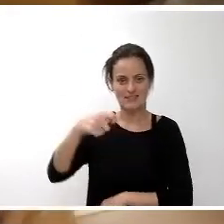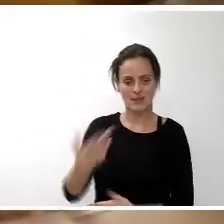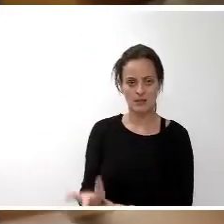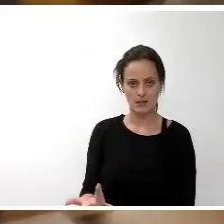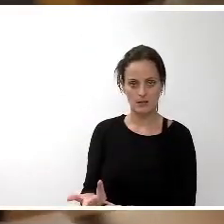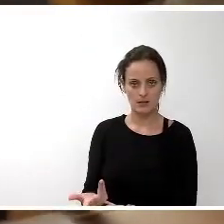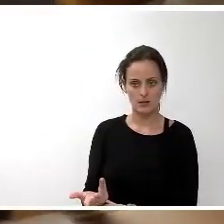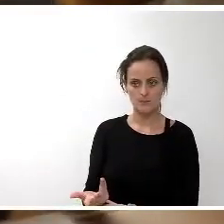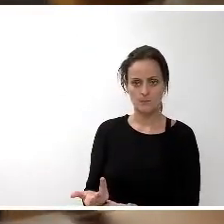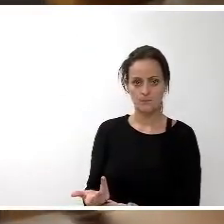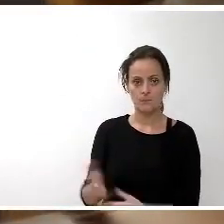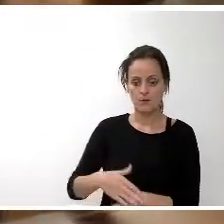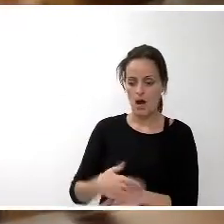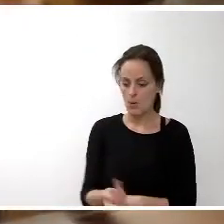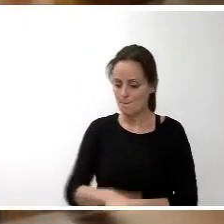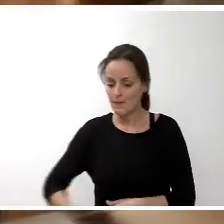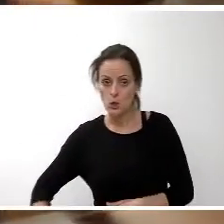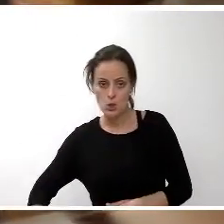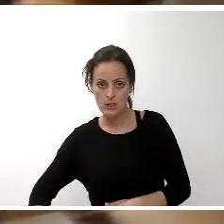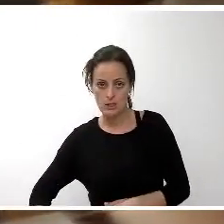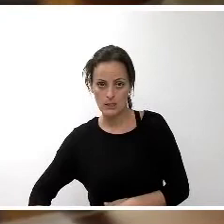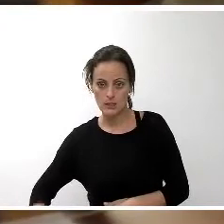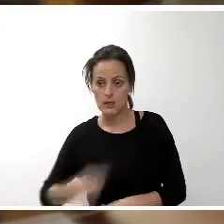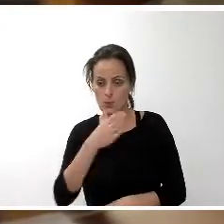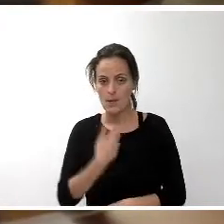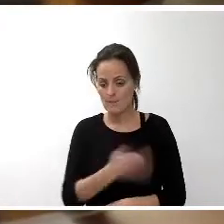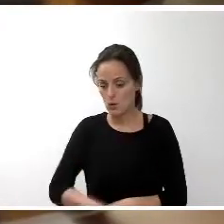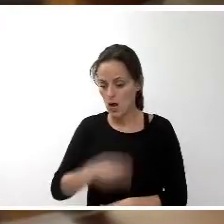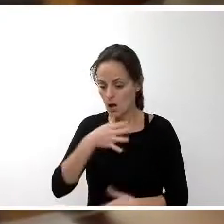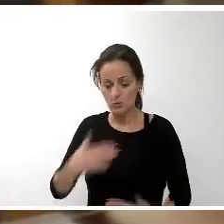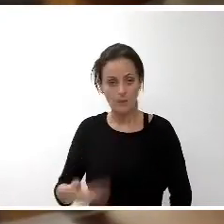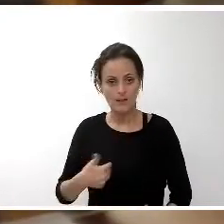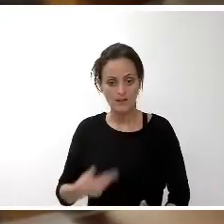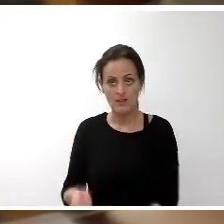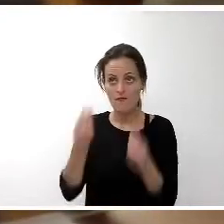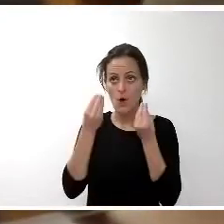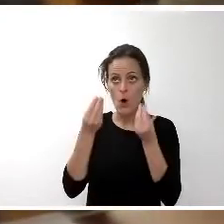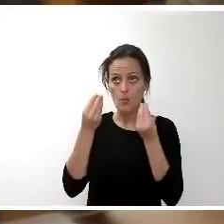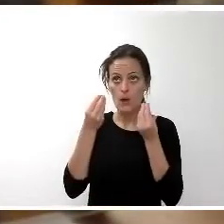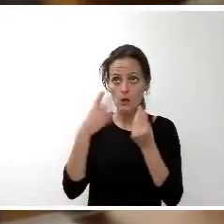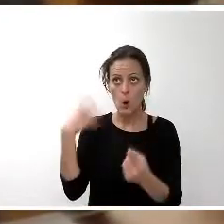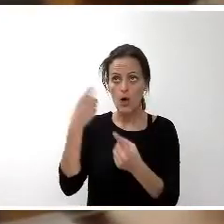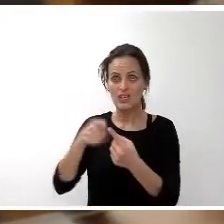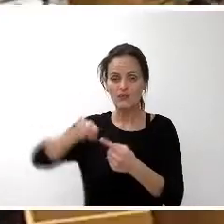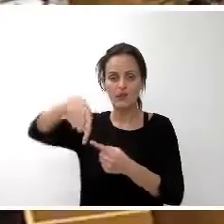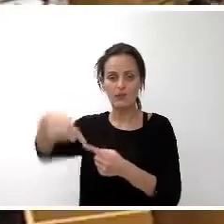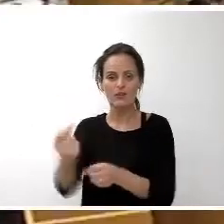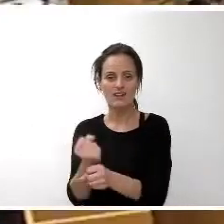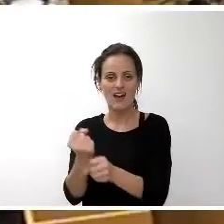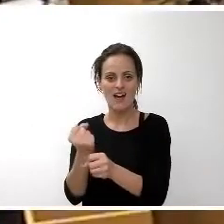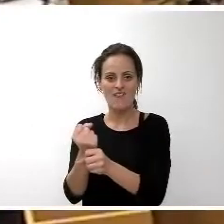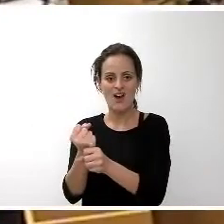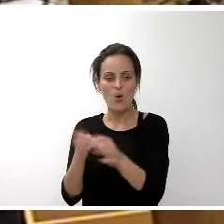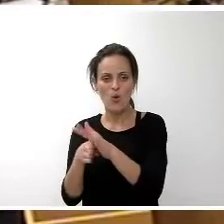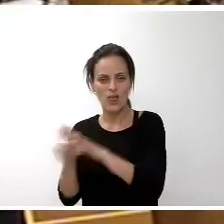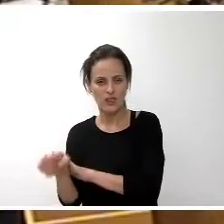población menor, a aquellos que actualmente se están formando, para que cuando estén en edad de incorporarse al mercado de trabajo, puedan